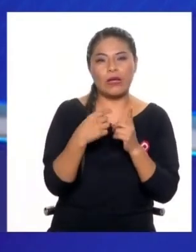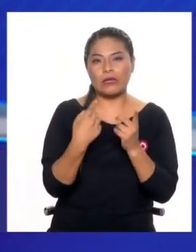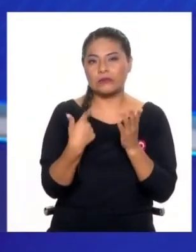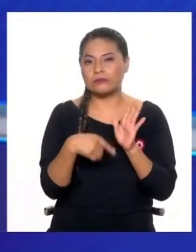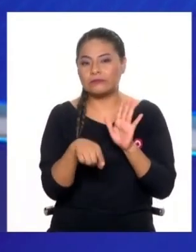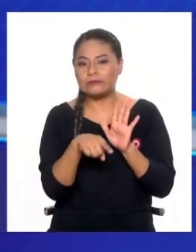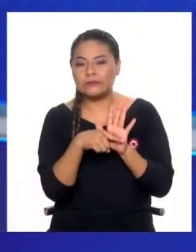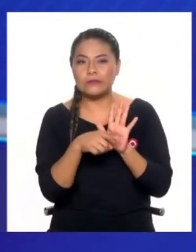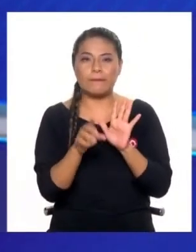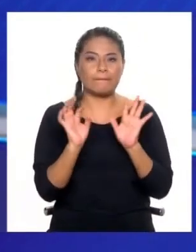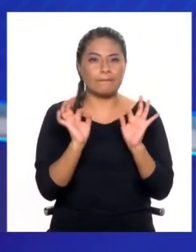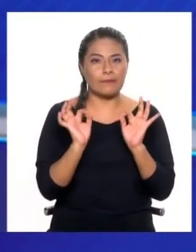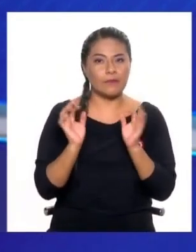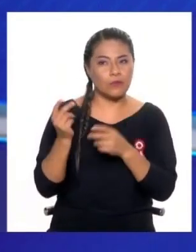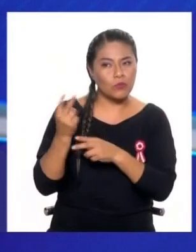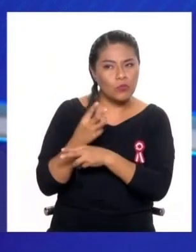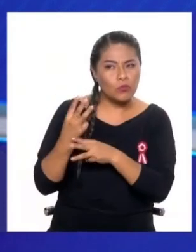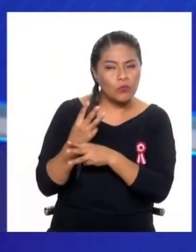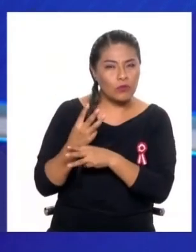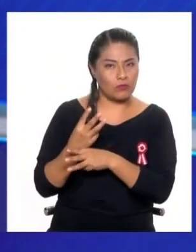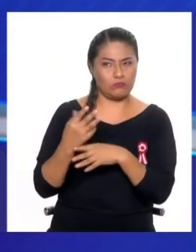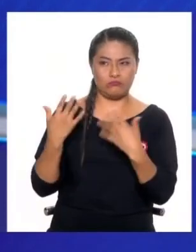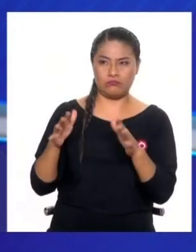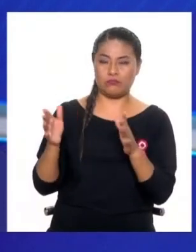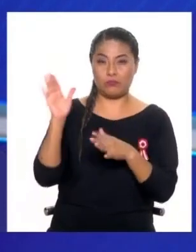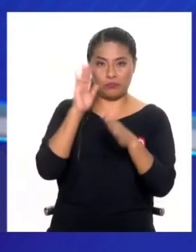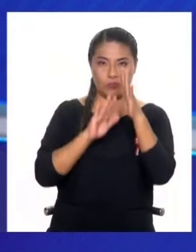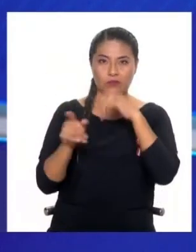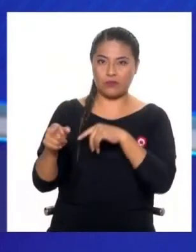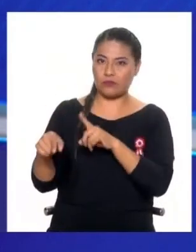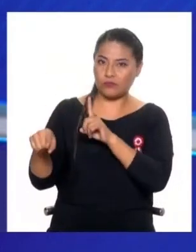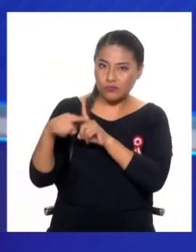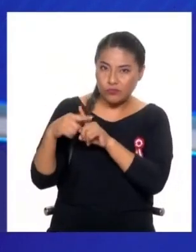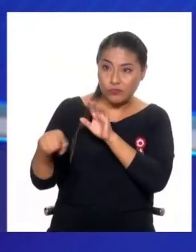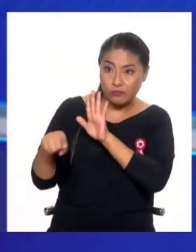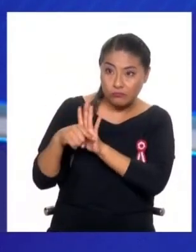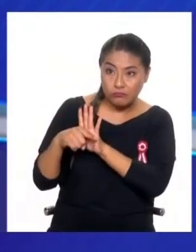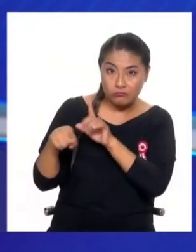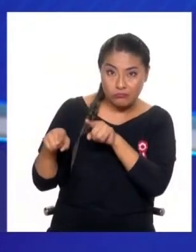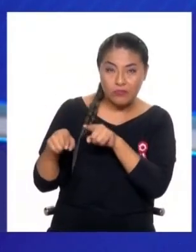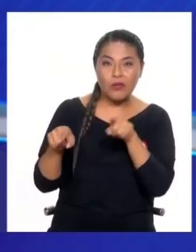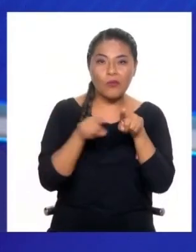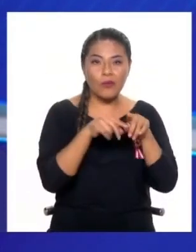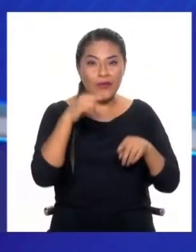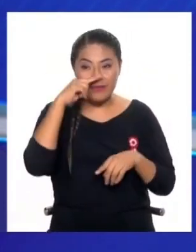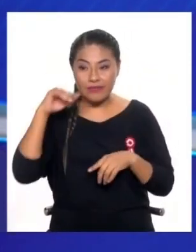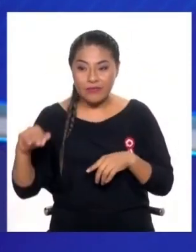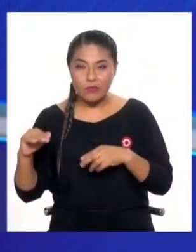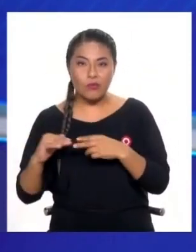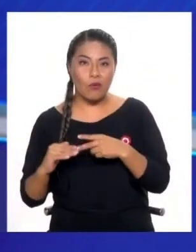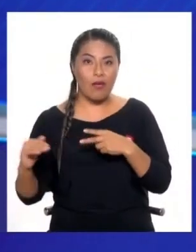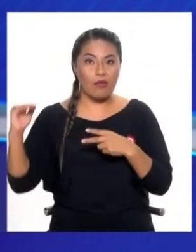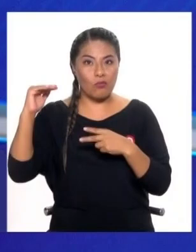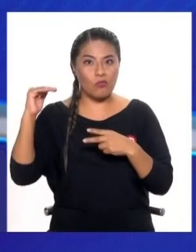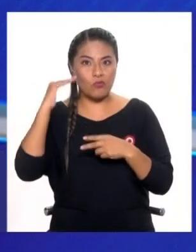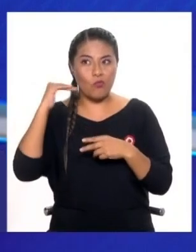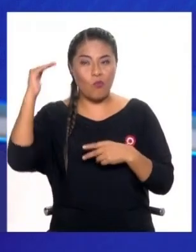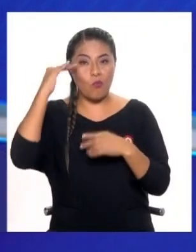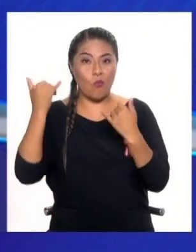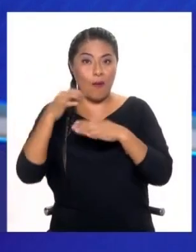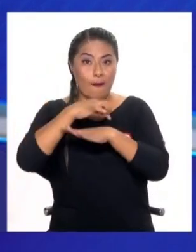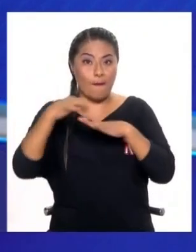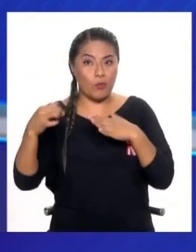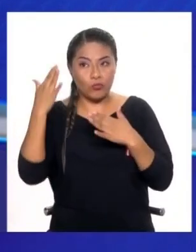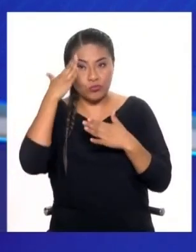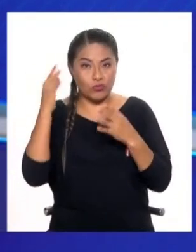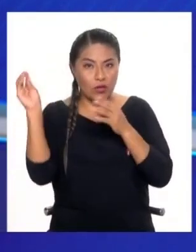Yo iba a tener una preocupación porque iba a decir, caramba, eso no está bien, ¿no? Bueno, hoy en día, si un niño, si un adulto, si un profesional, hoy en día, no